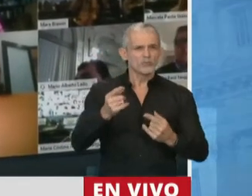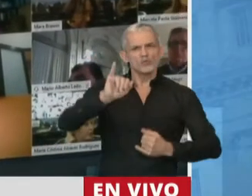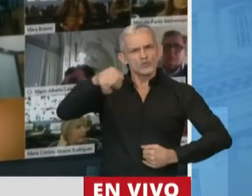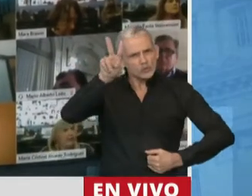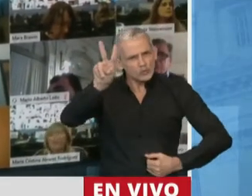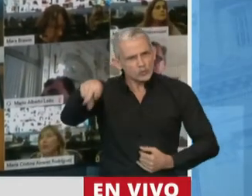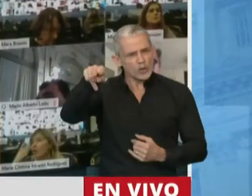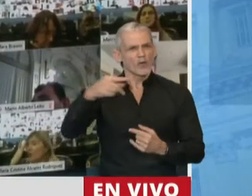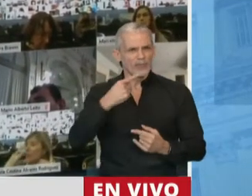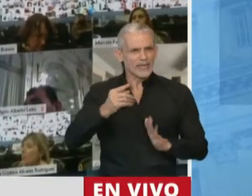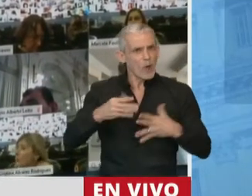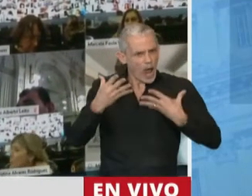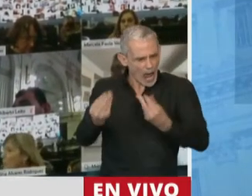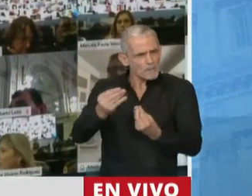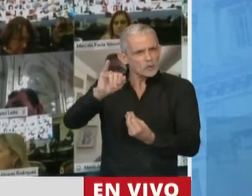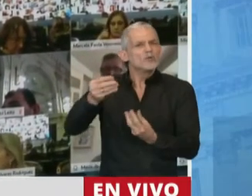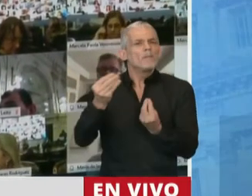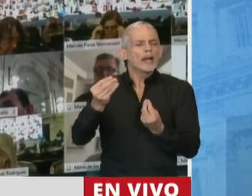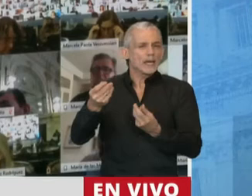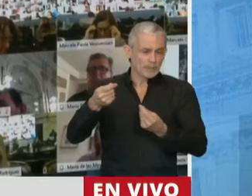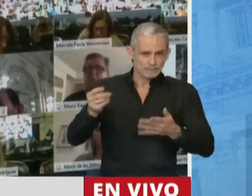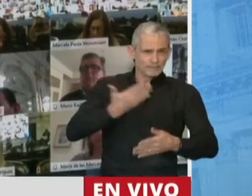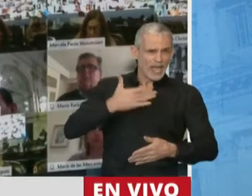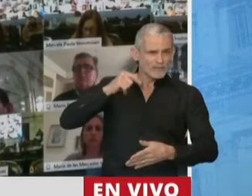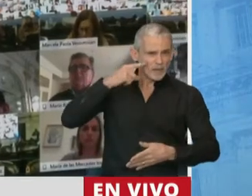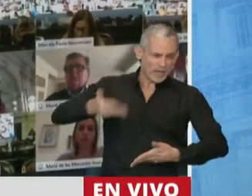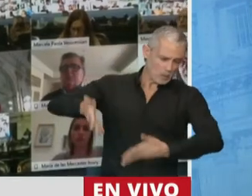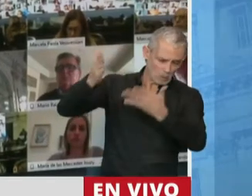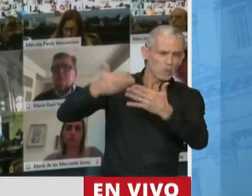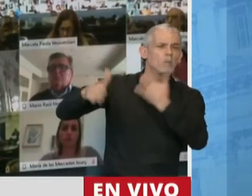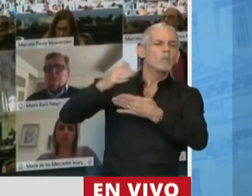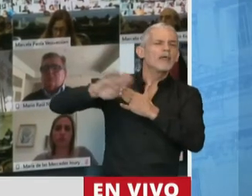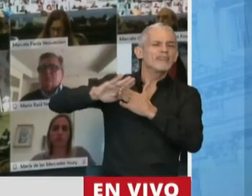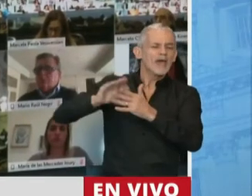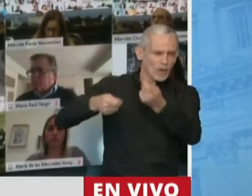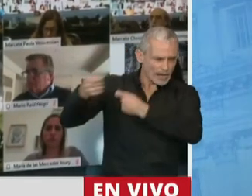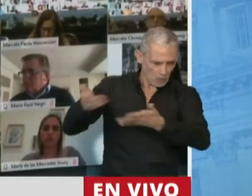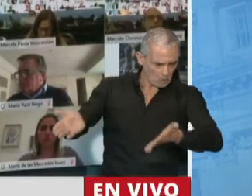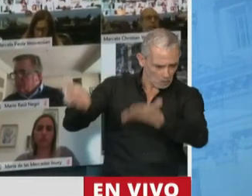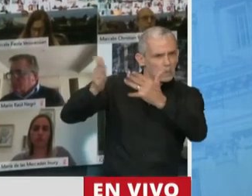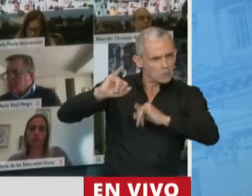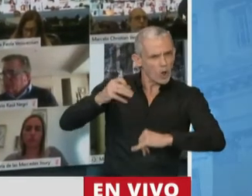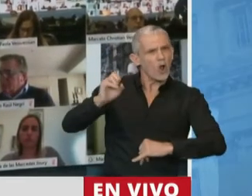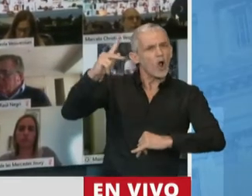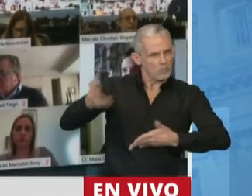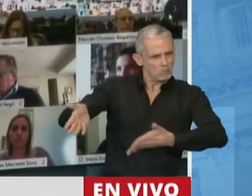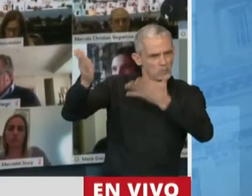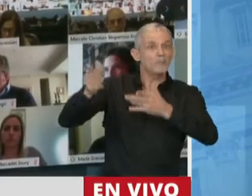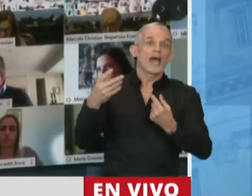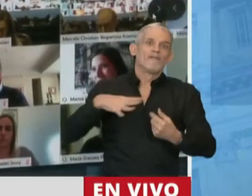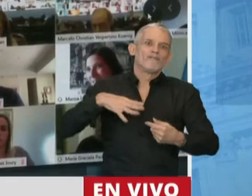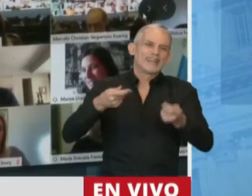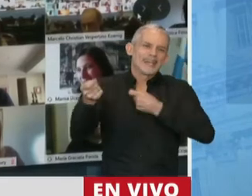y el apoyo para que renegocien la deuda externa, queremos que esa negociación se cierre